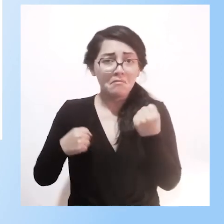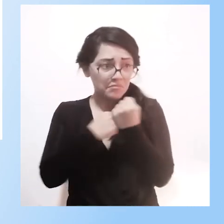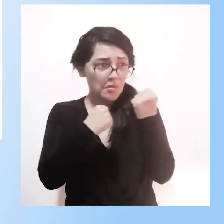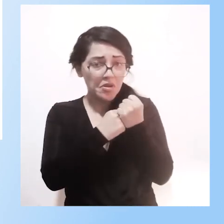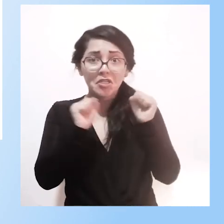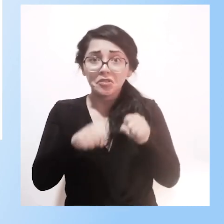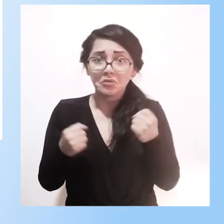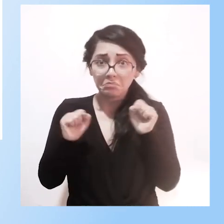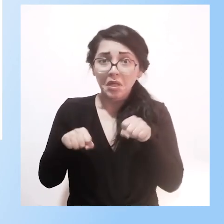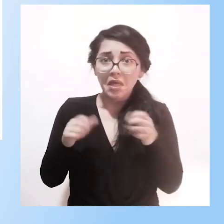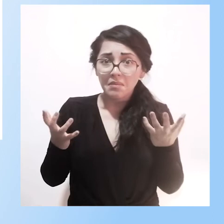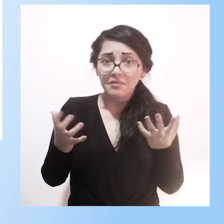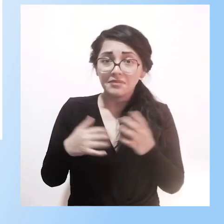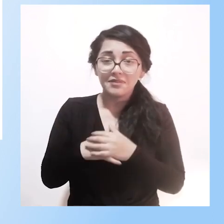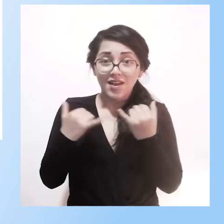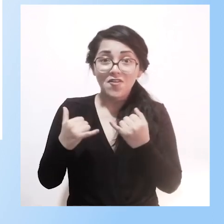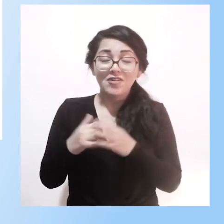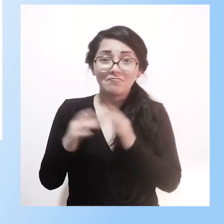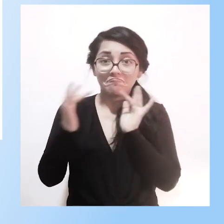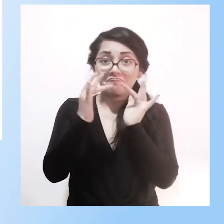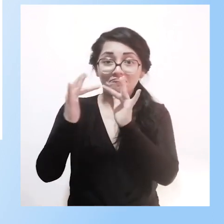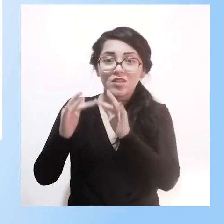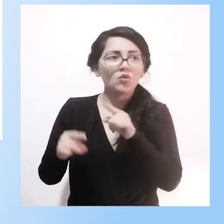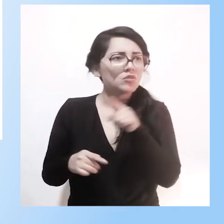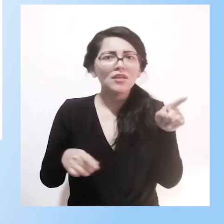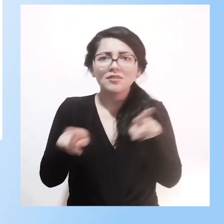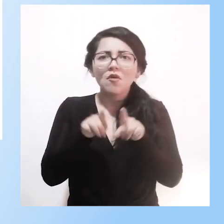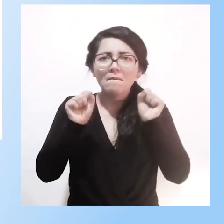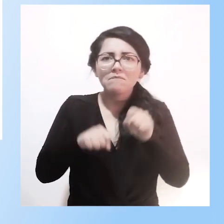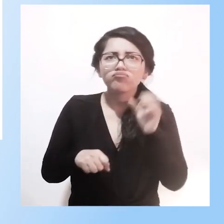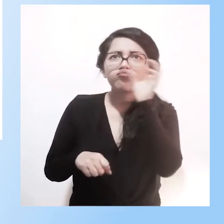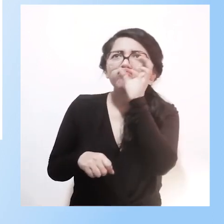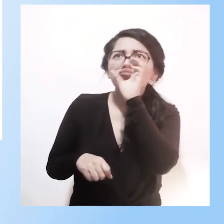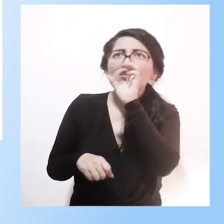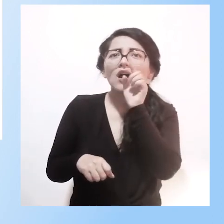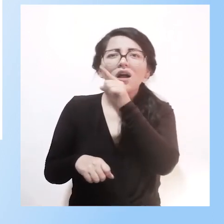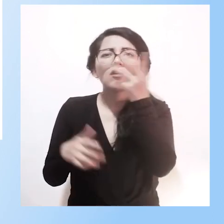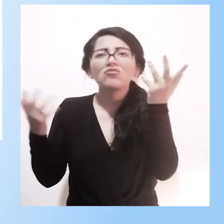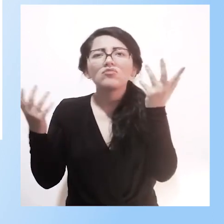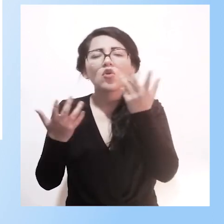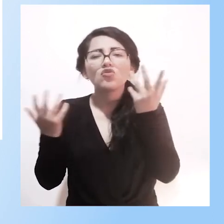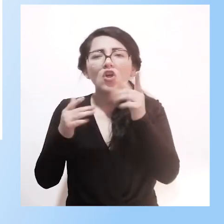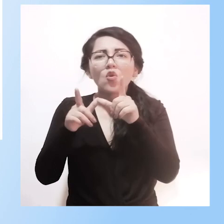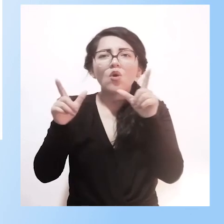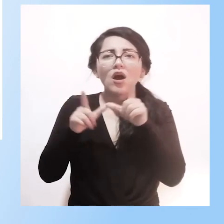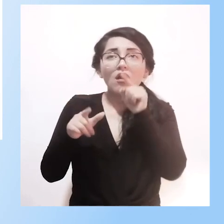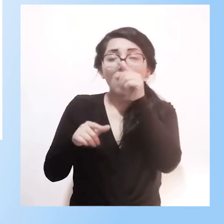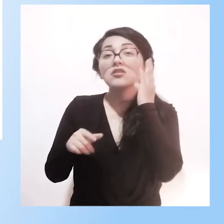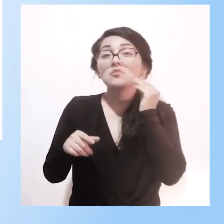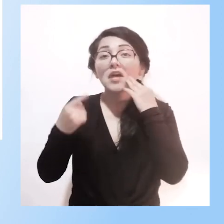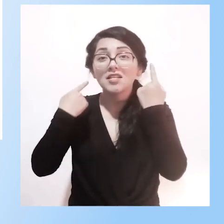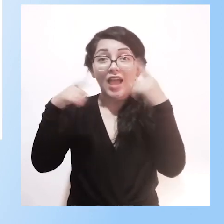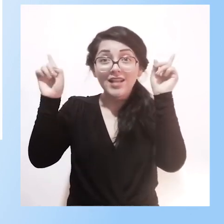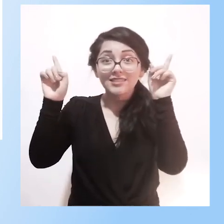ustedes pueden buscar apoyos en lugares donde realmente saben que ha habido experiencias